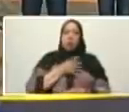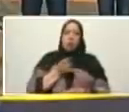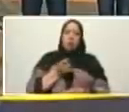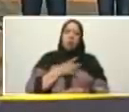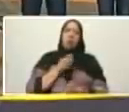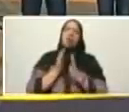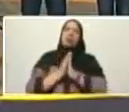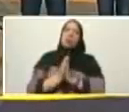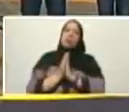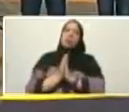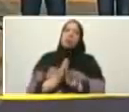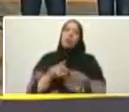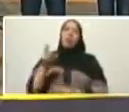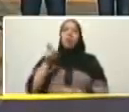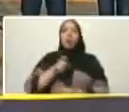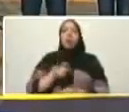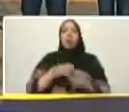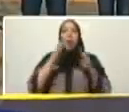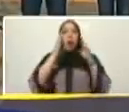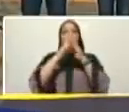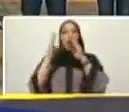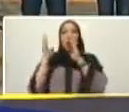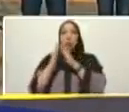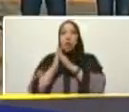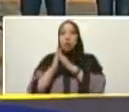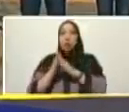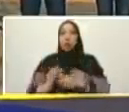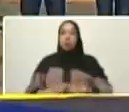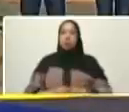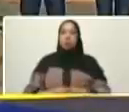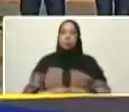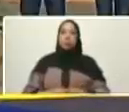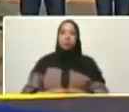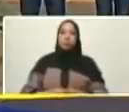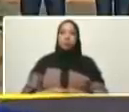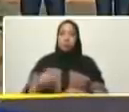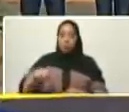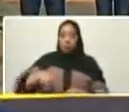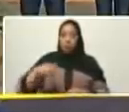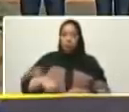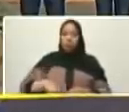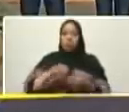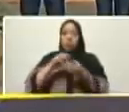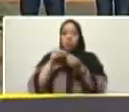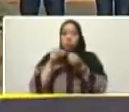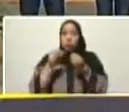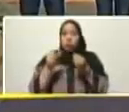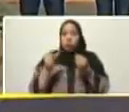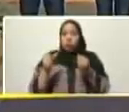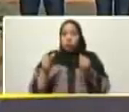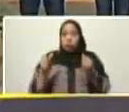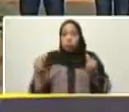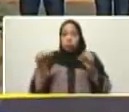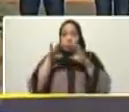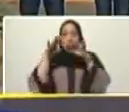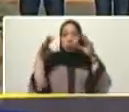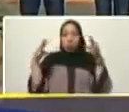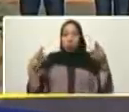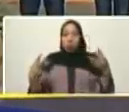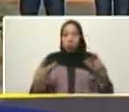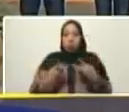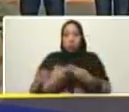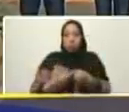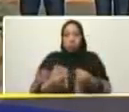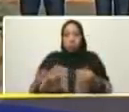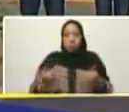clamor de quienes habitaban aquí donde nosotros estamos presidente esto era barro aquí lo que había era latones aquí lo que